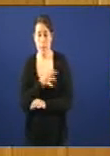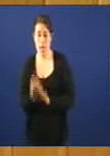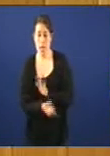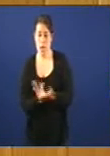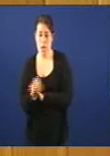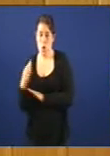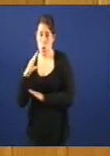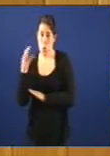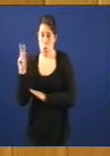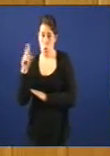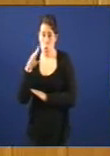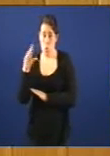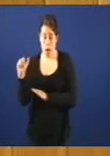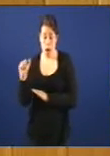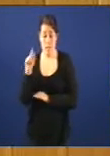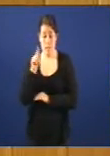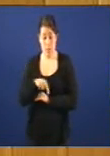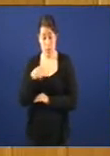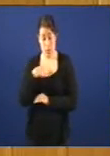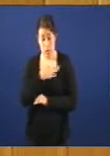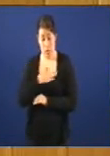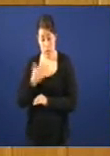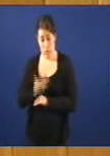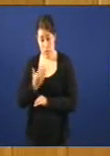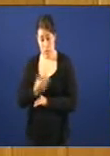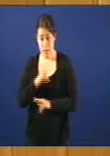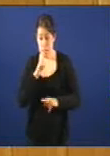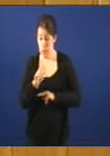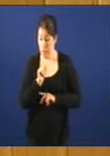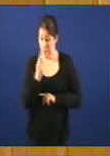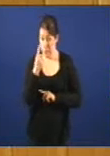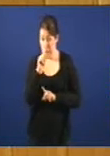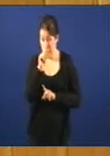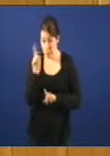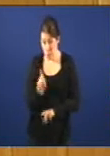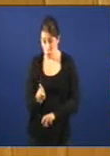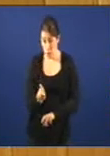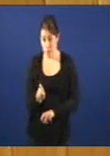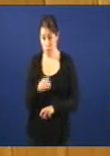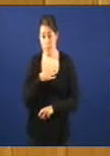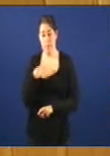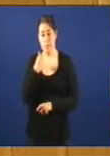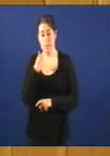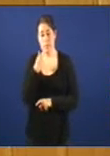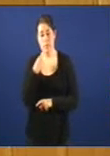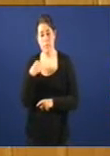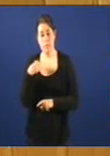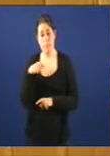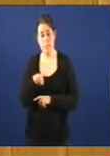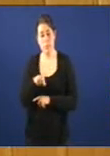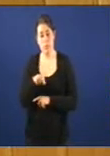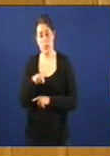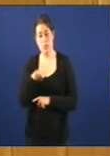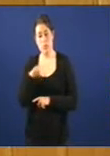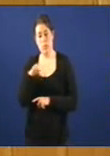Cuca mas tenme que permitir que su liñe que a resposta a primeira das preguntas figuraba senso lato na intervención do vicepresidente do